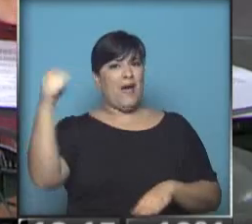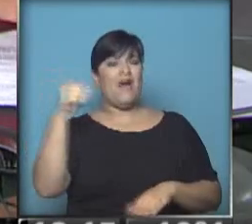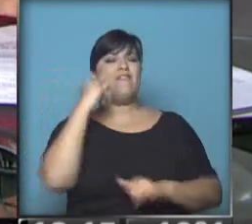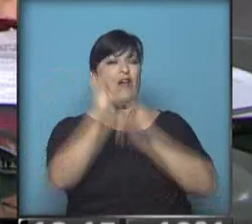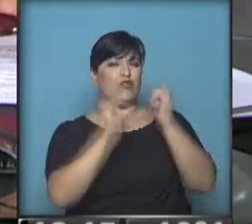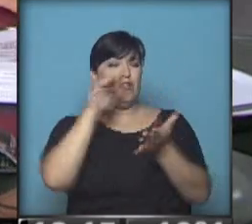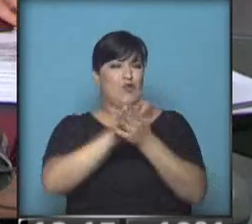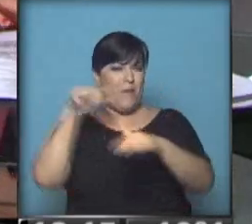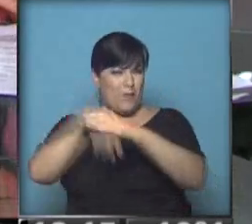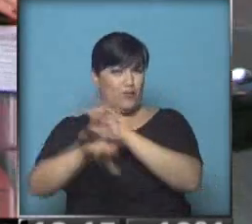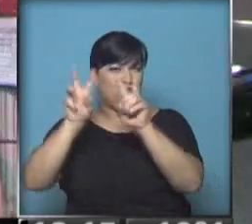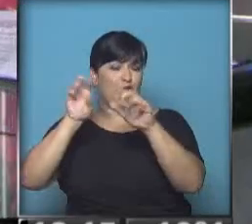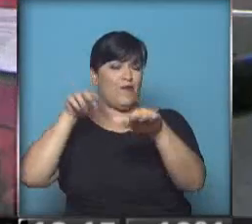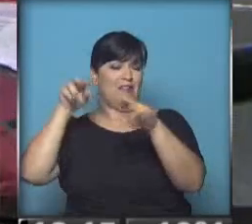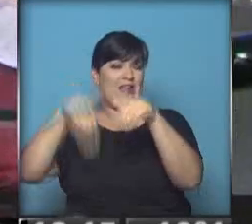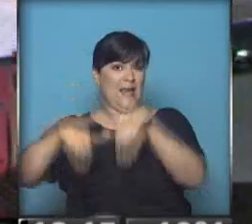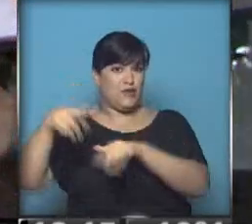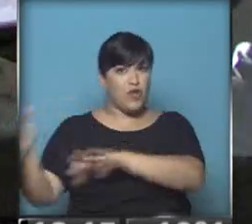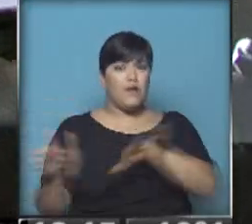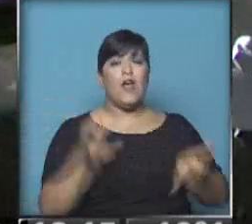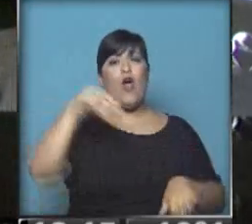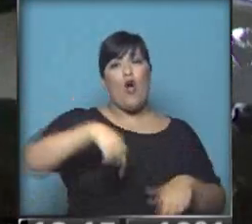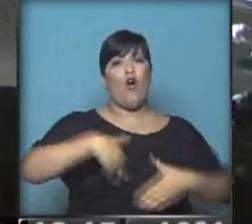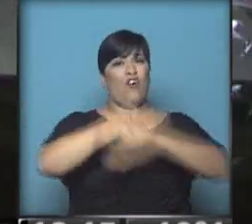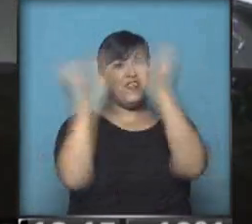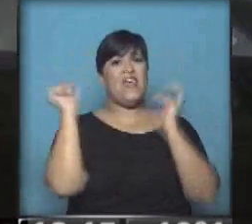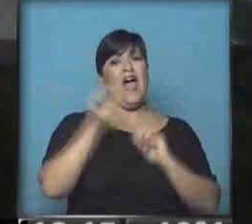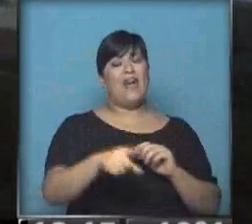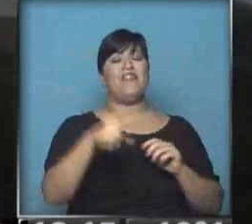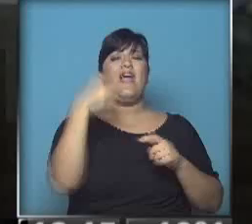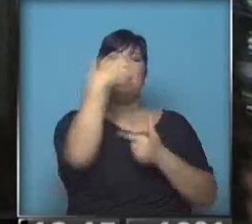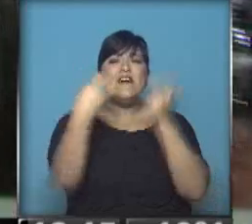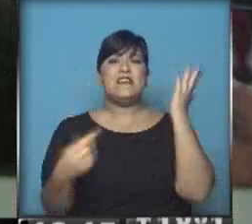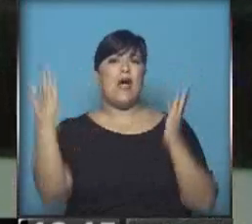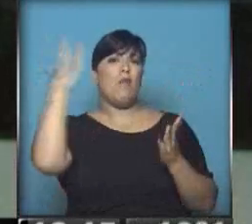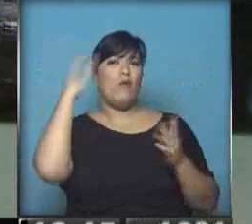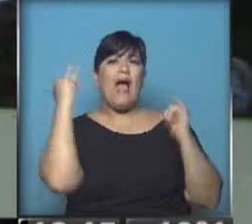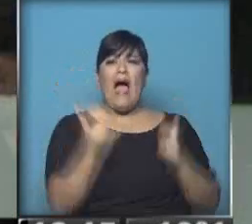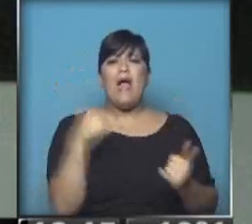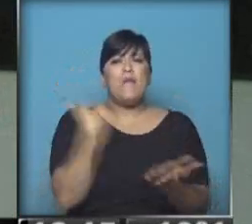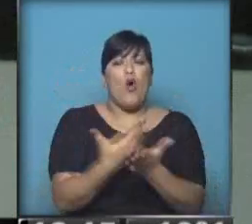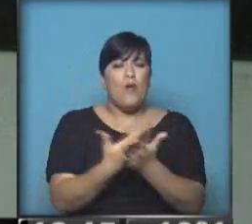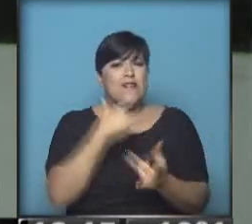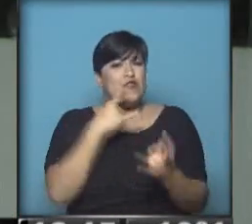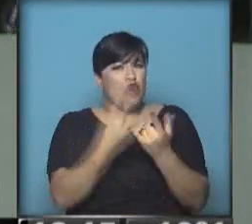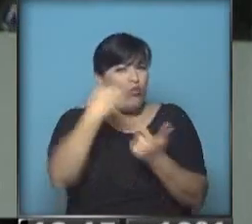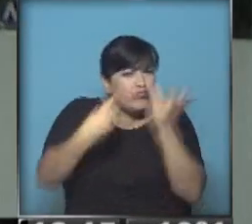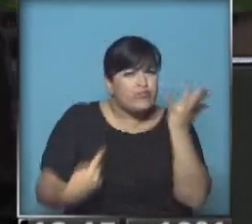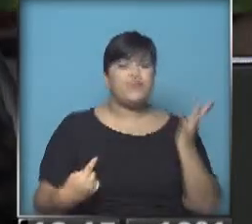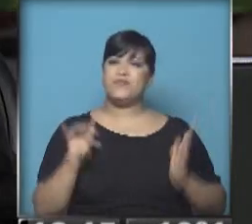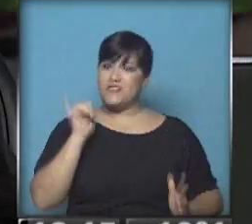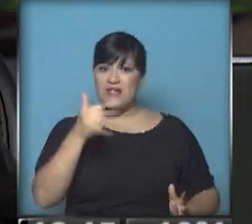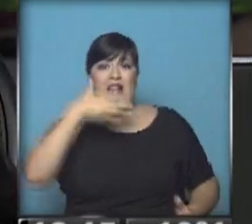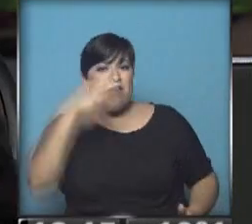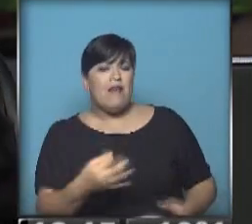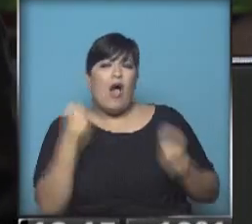Estamos transitando este fin de semana largo por este Día de la Diversidad Cultural y hay propuestas artísticas. ¿Cómo te vale? Hola, Alejandro. bien, muy buenos días. Y la verdad,